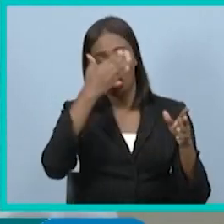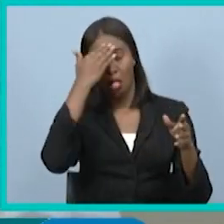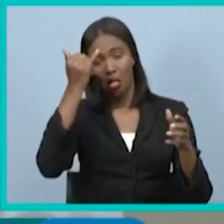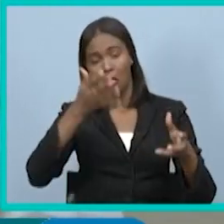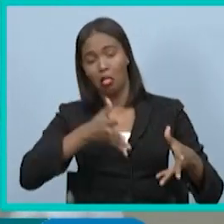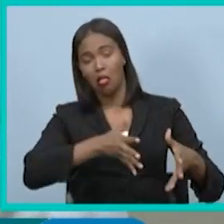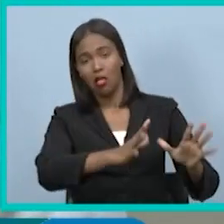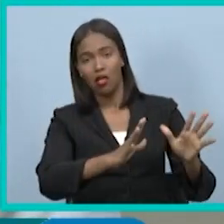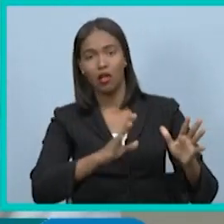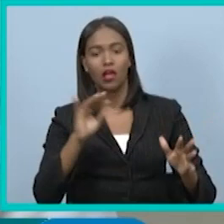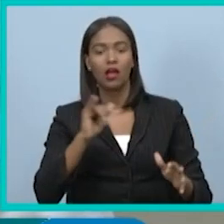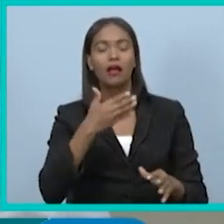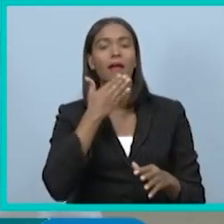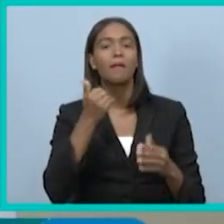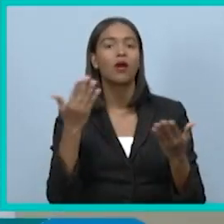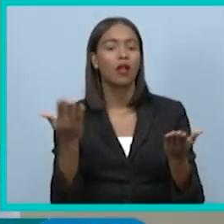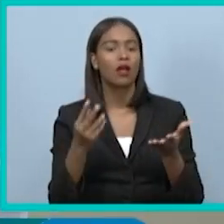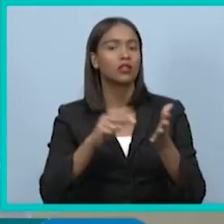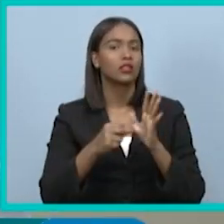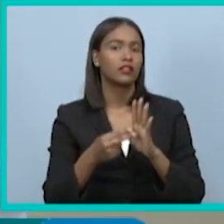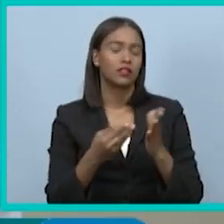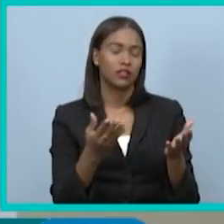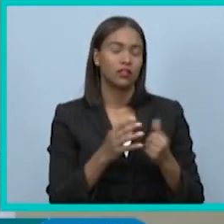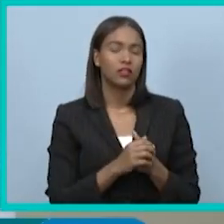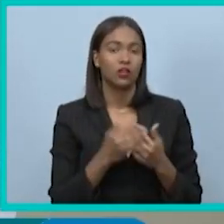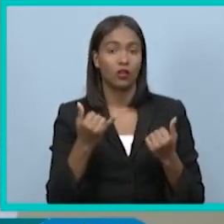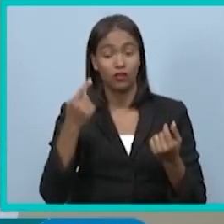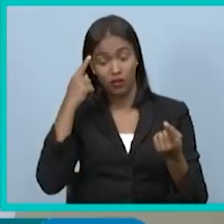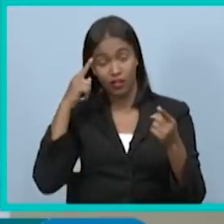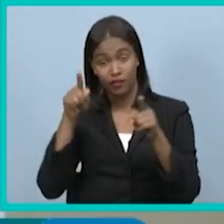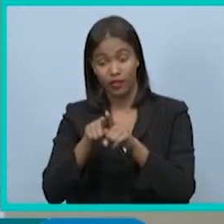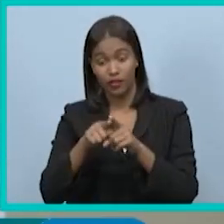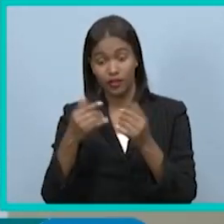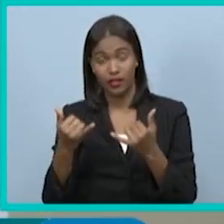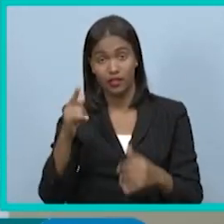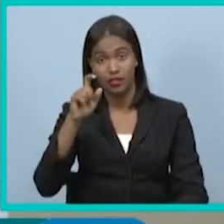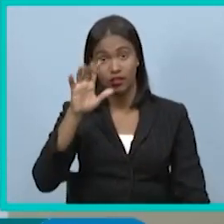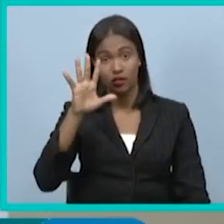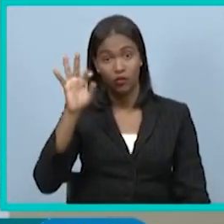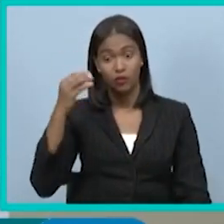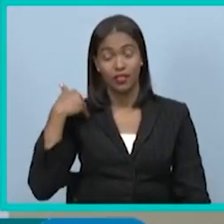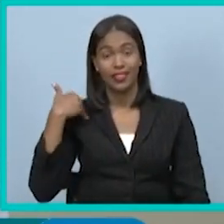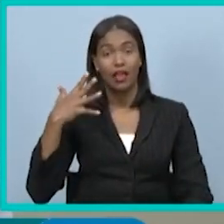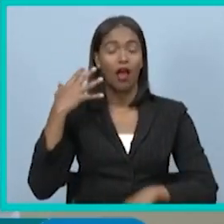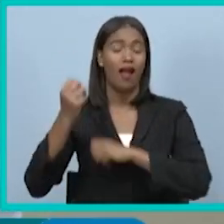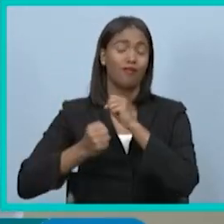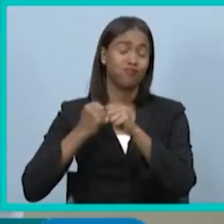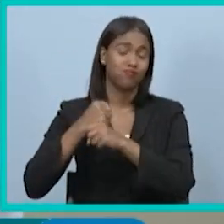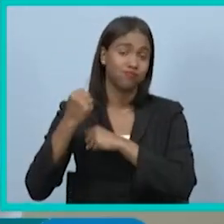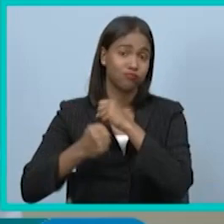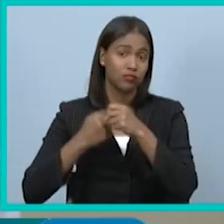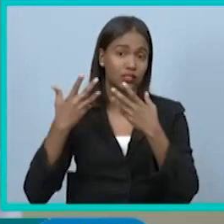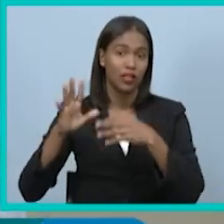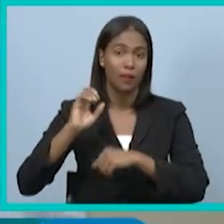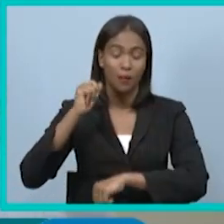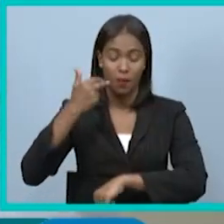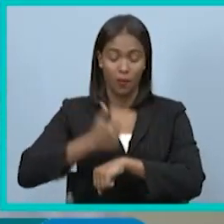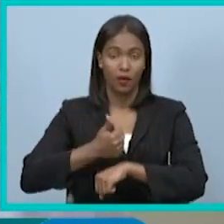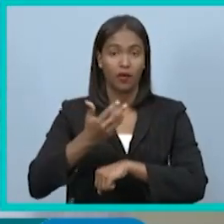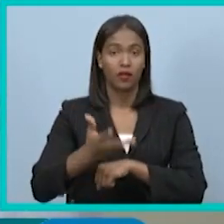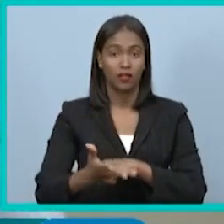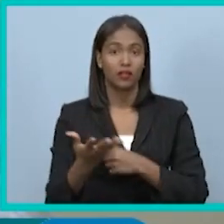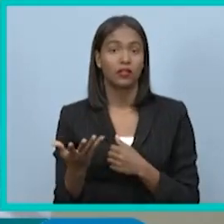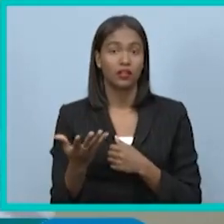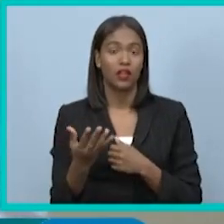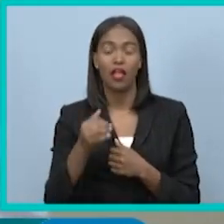que es un número significativo. Estamos hablando de un convenio 159 que ya tiene años, que se aprobó en la OIT y que no había